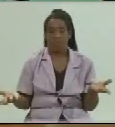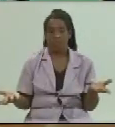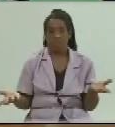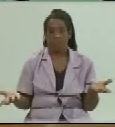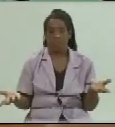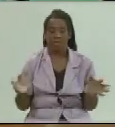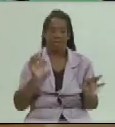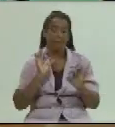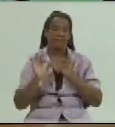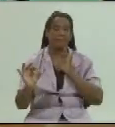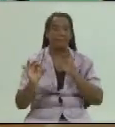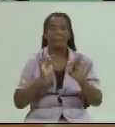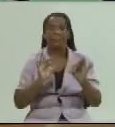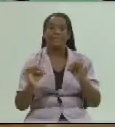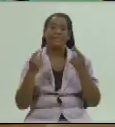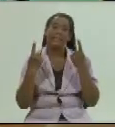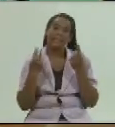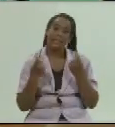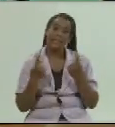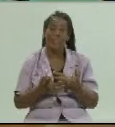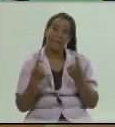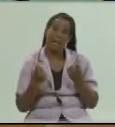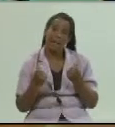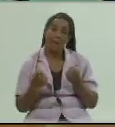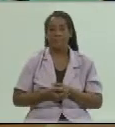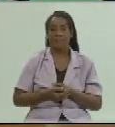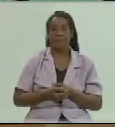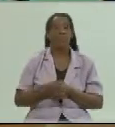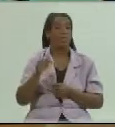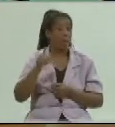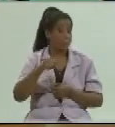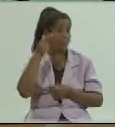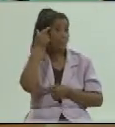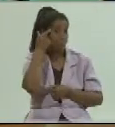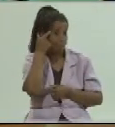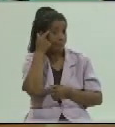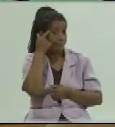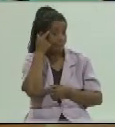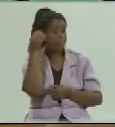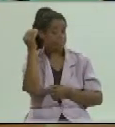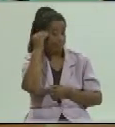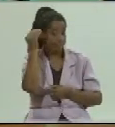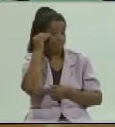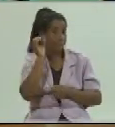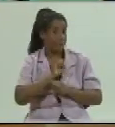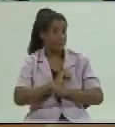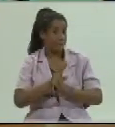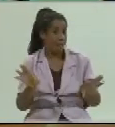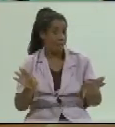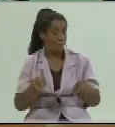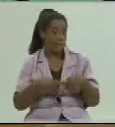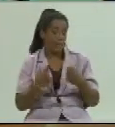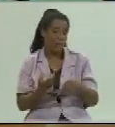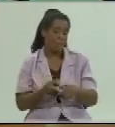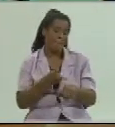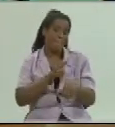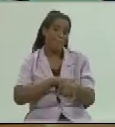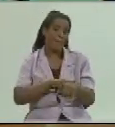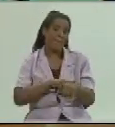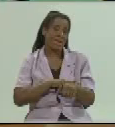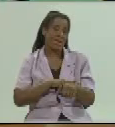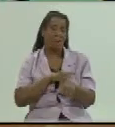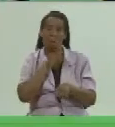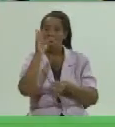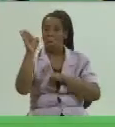arriesgarse por algo necesario o sea yo creo que esas cuestiones nosotros tenemos que tenerlas claras entonces por eso hay que limitar los viajes por eso hay que